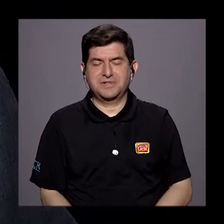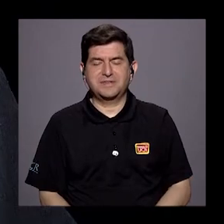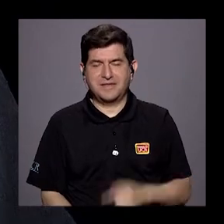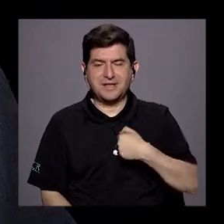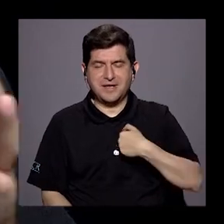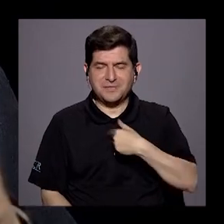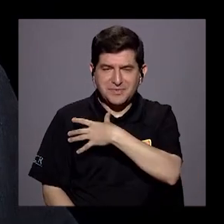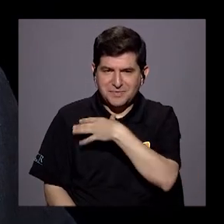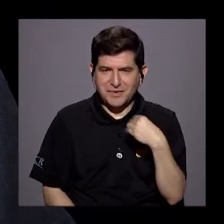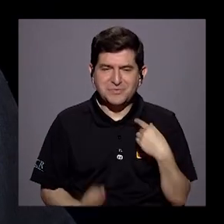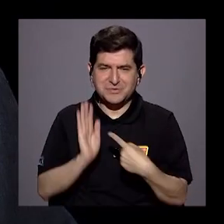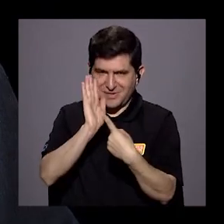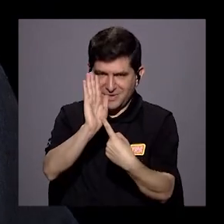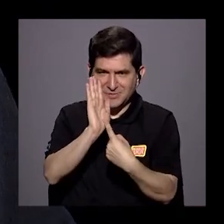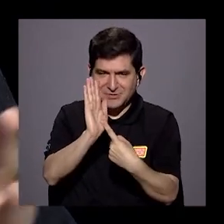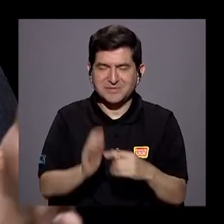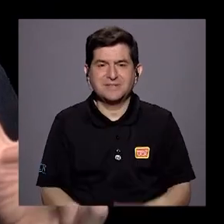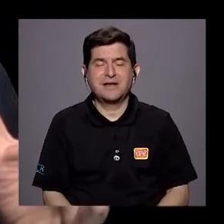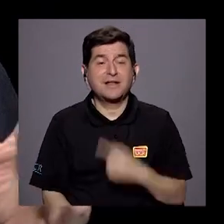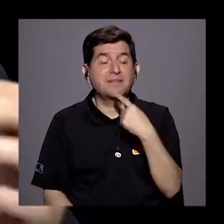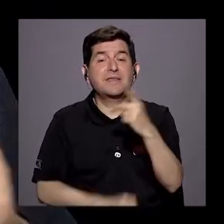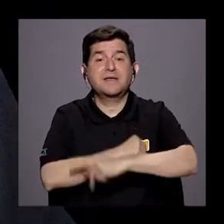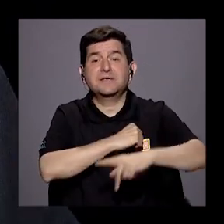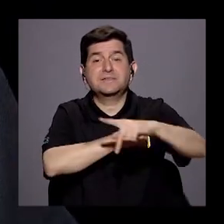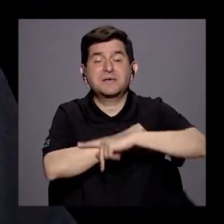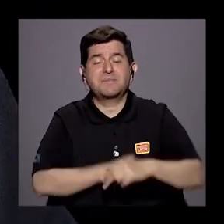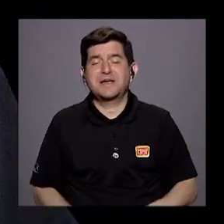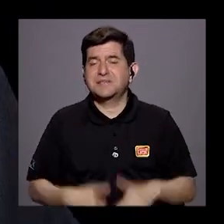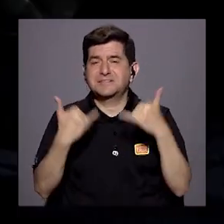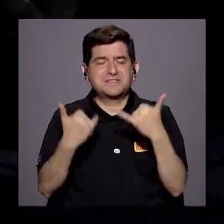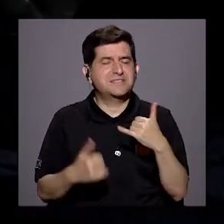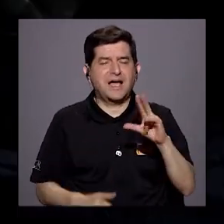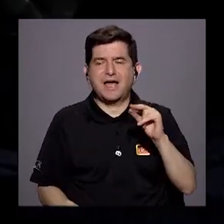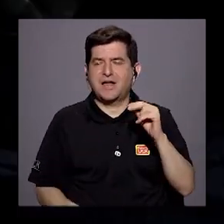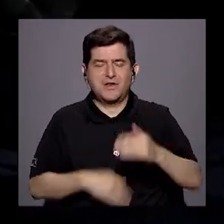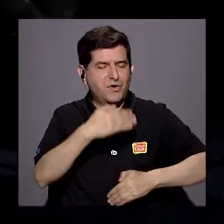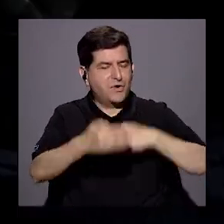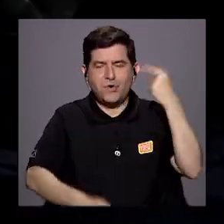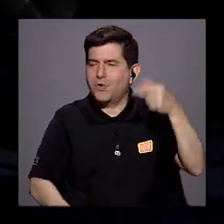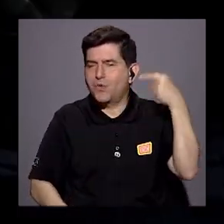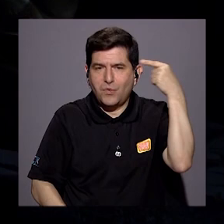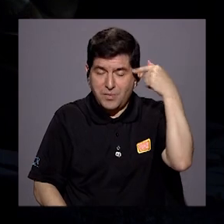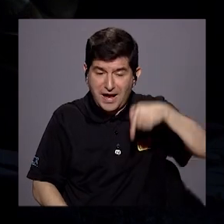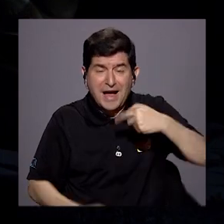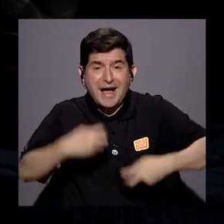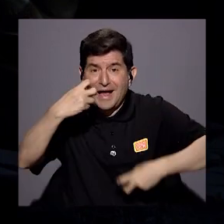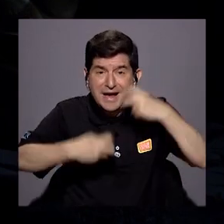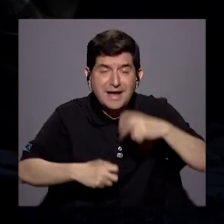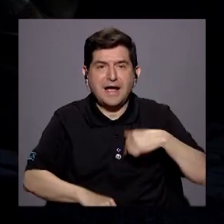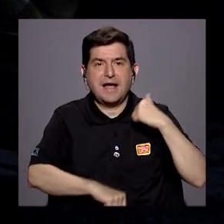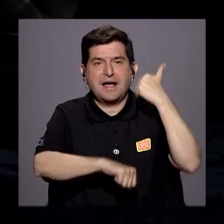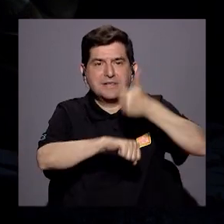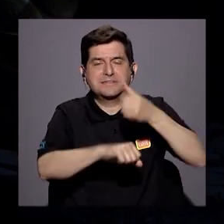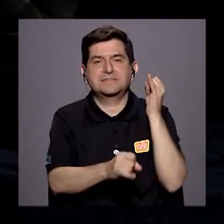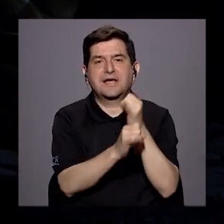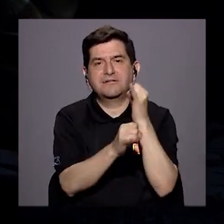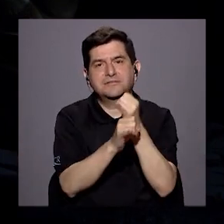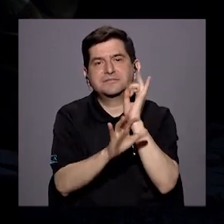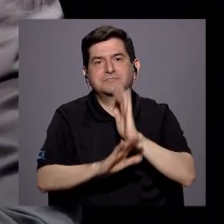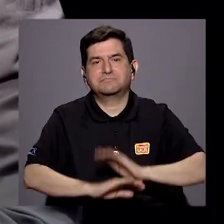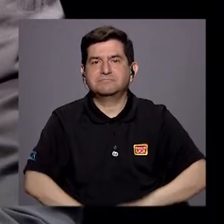mucho gusto, la va a ver, decía que el país se había hecho ingobernable. Porque cada vez que aquí había un problema, creábamos una institución.